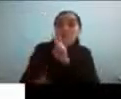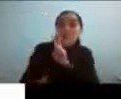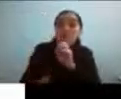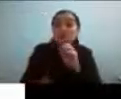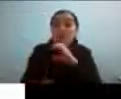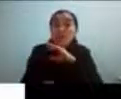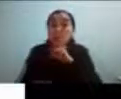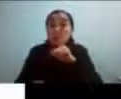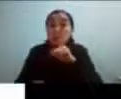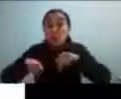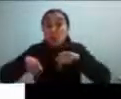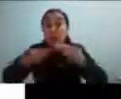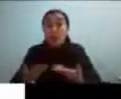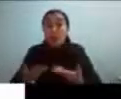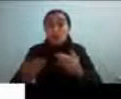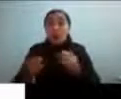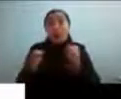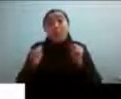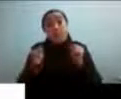esta presentación haré lo posible